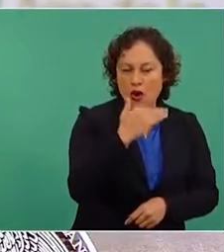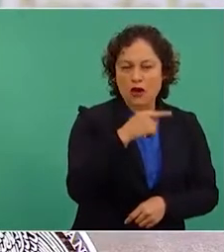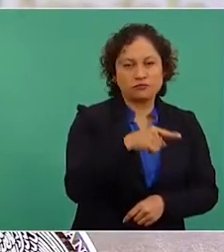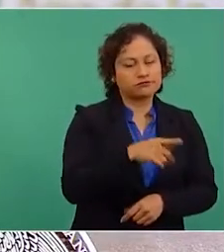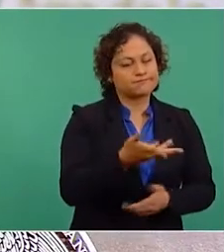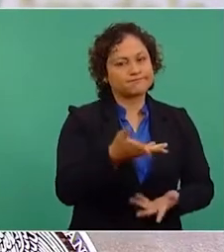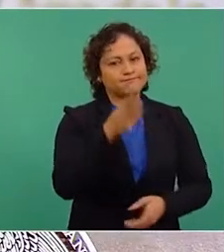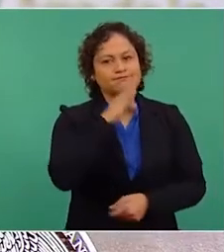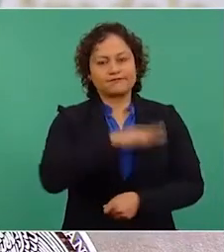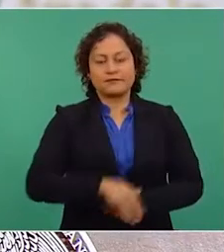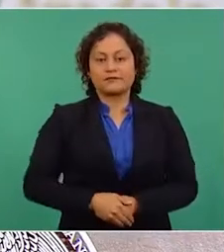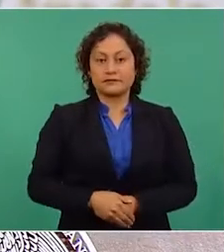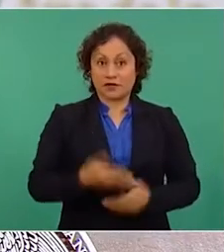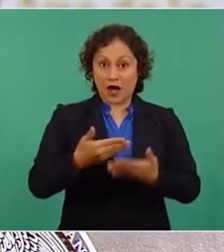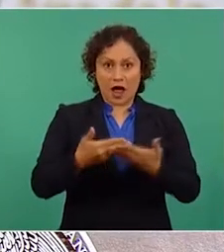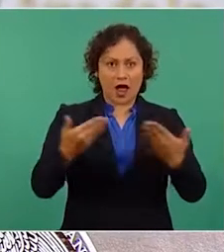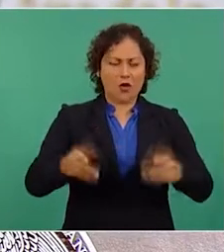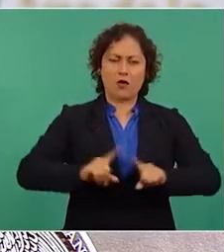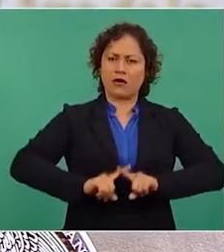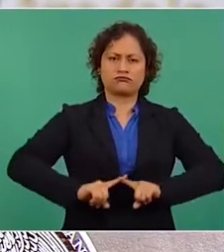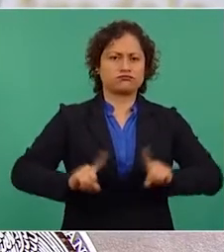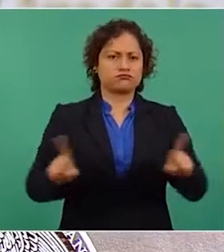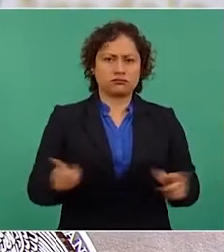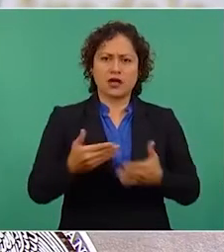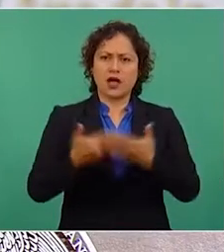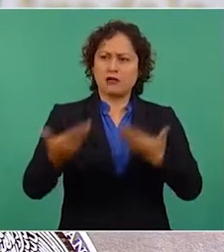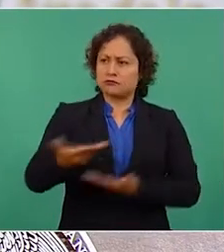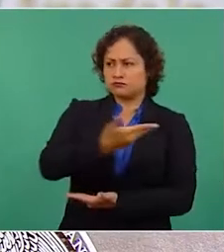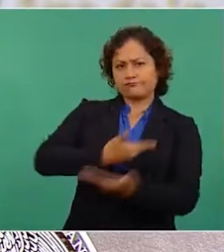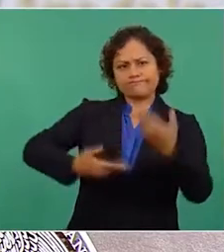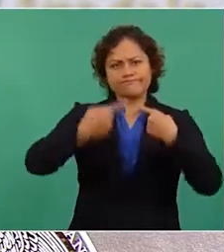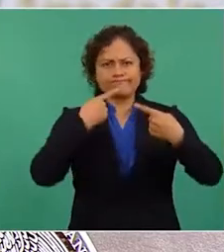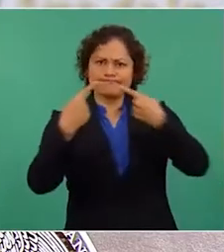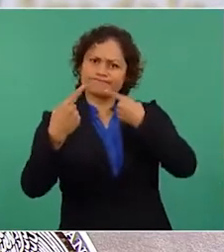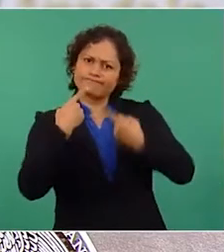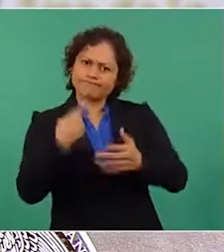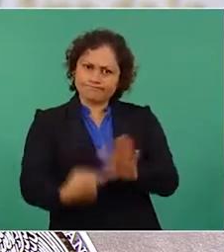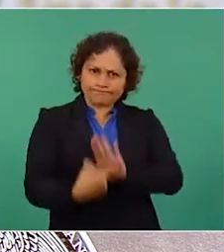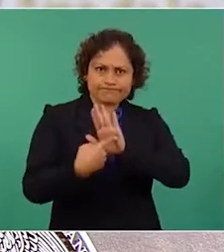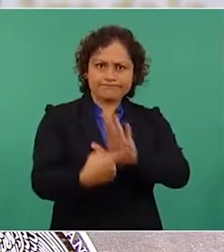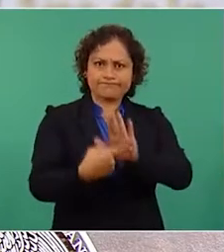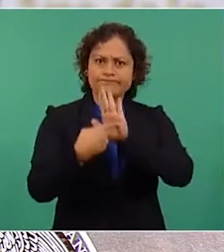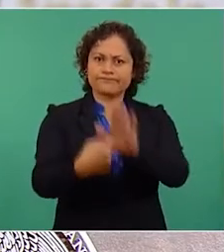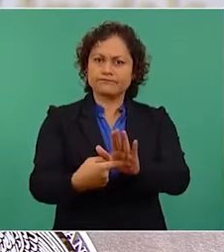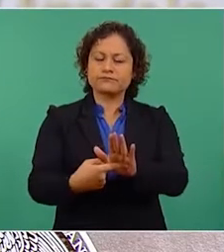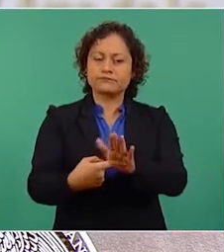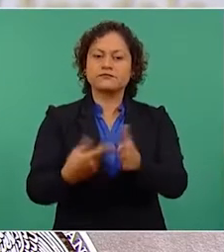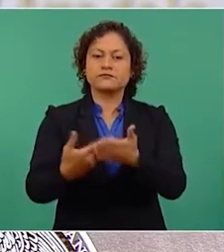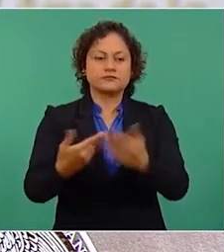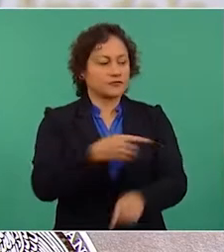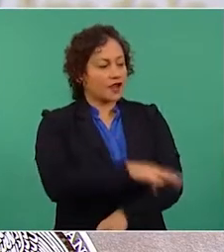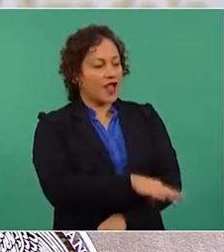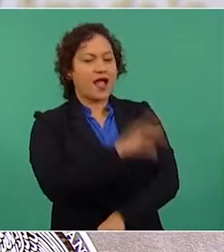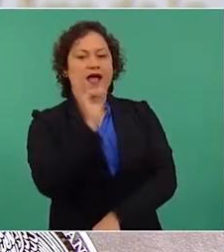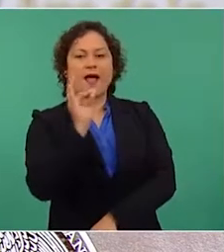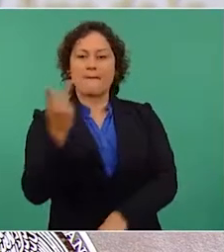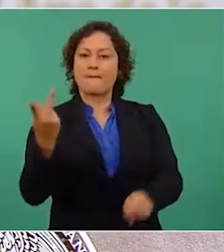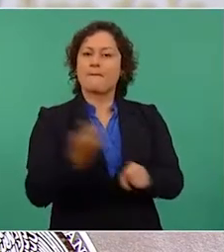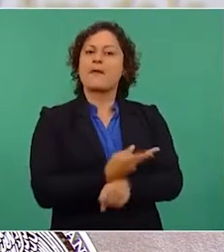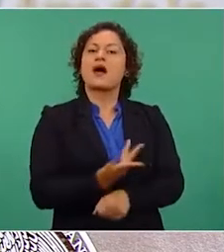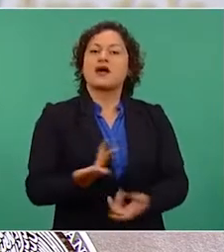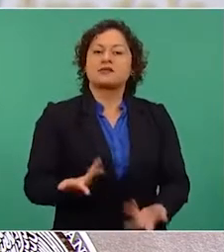informado se enfrenta a esos intereses y manipulaciones del pasado, pero hay más conciencia